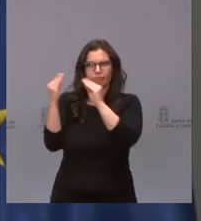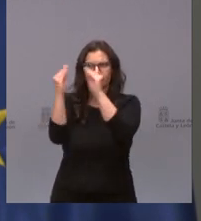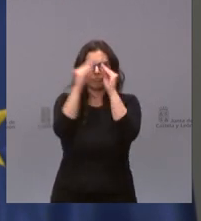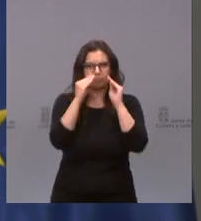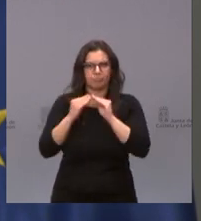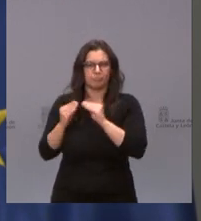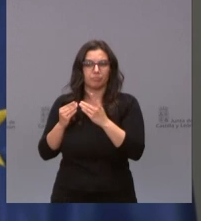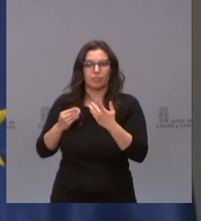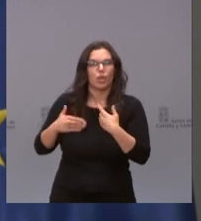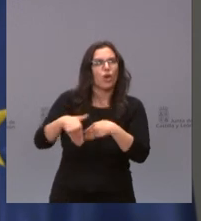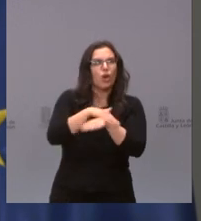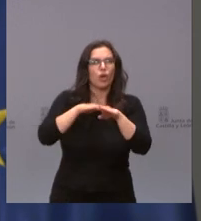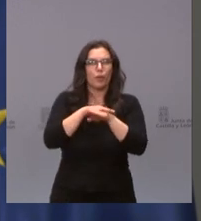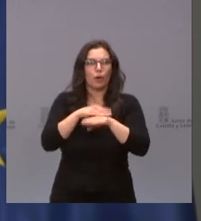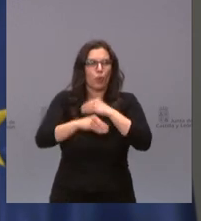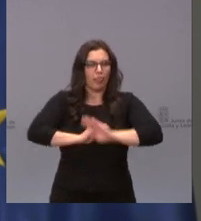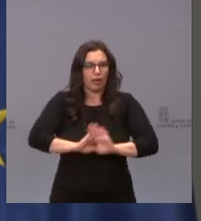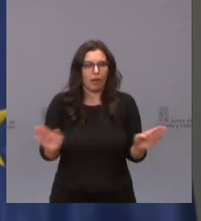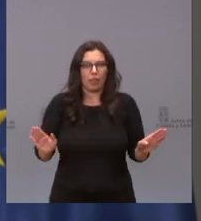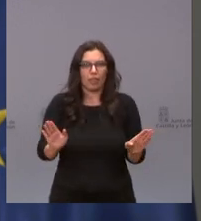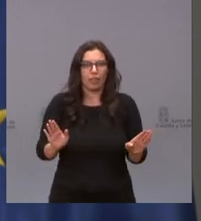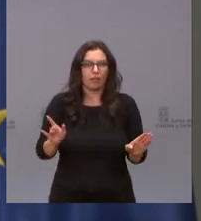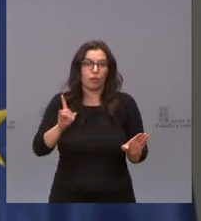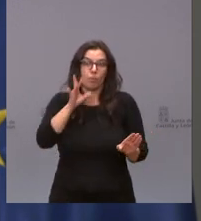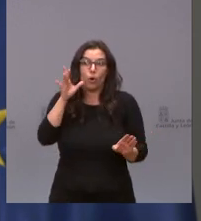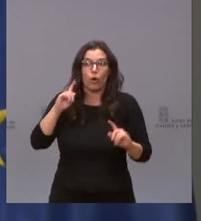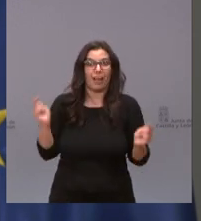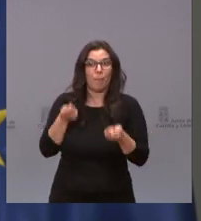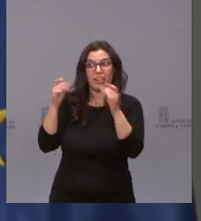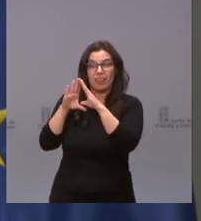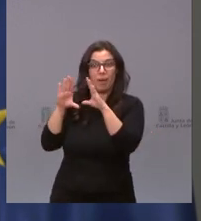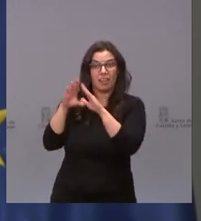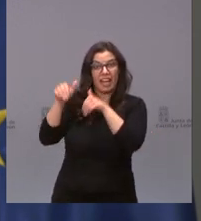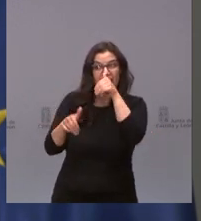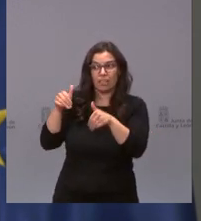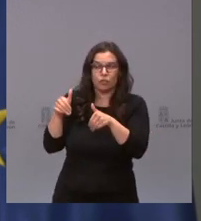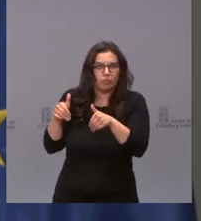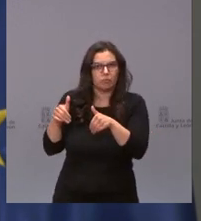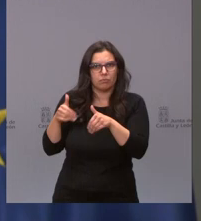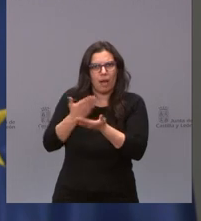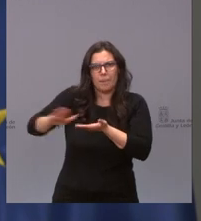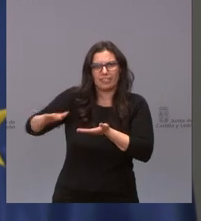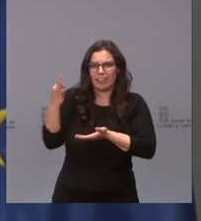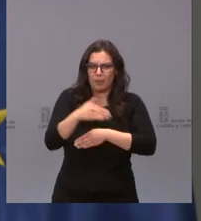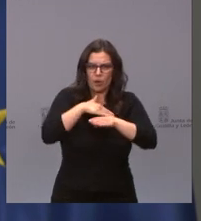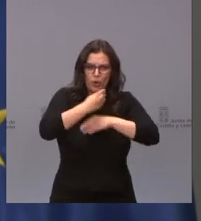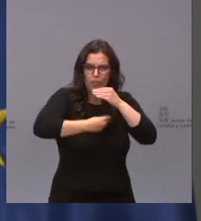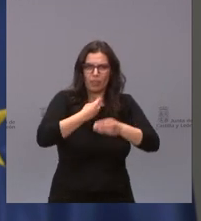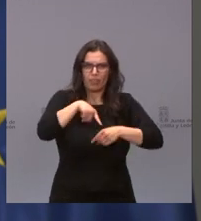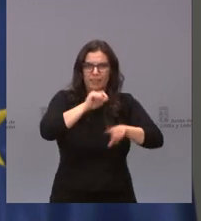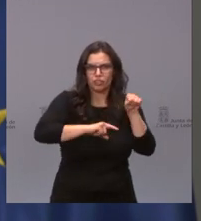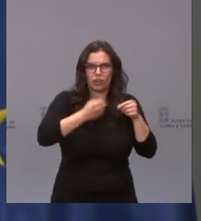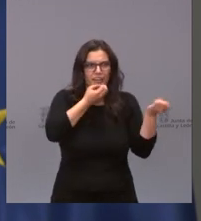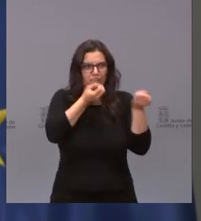el Gobierno no puede permanecer paralizado porque hay una campaña electoral en Madrid. El Gobierno tiene que tomar decisiones y tiene que informar a los